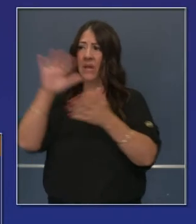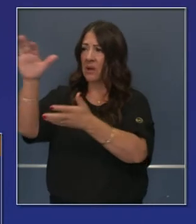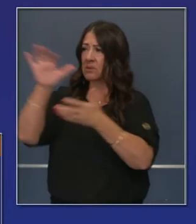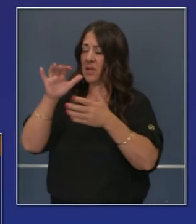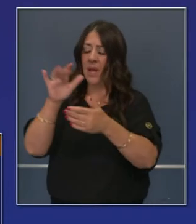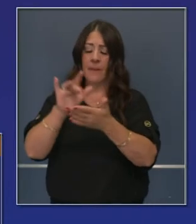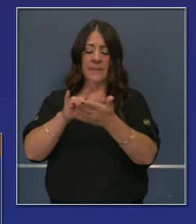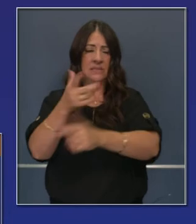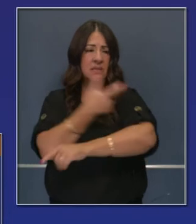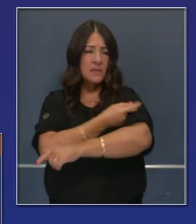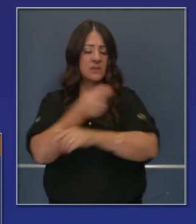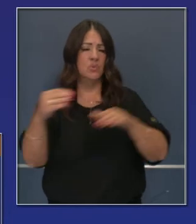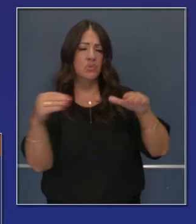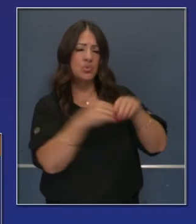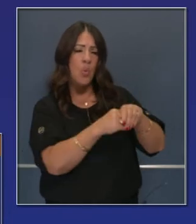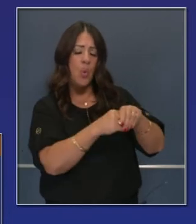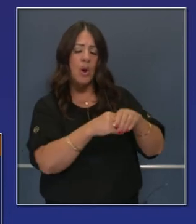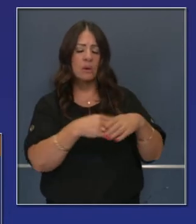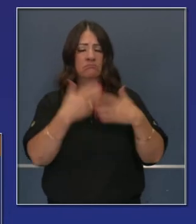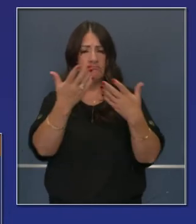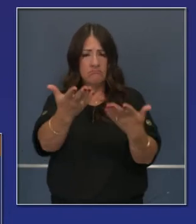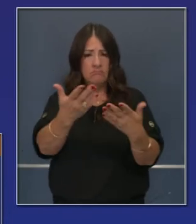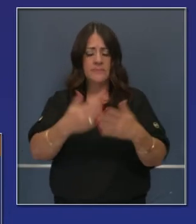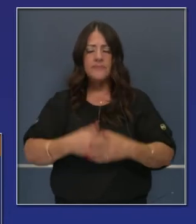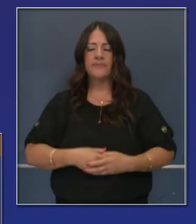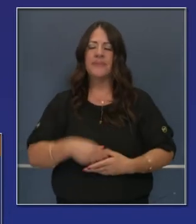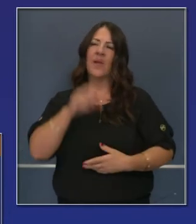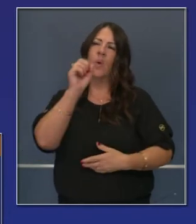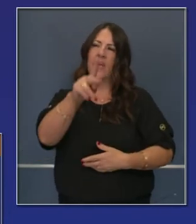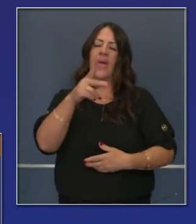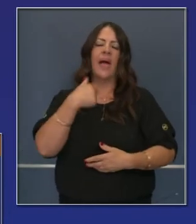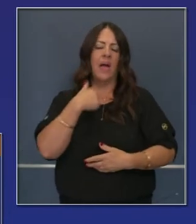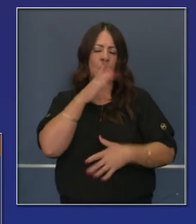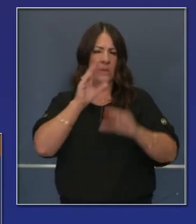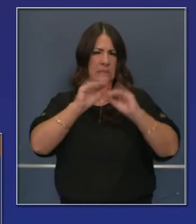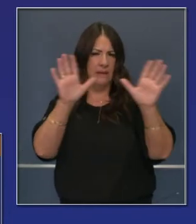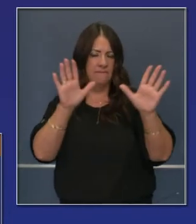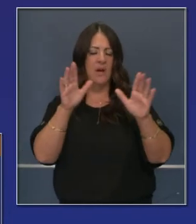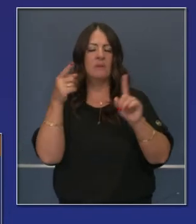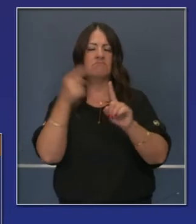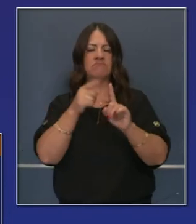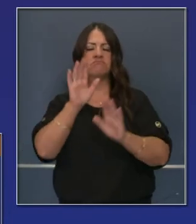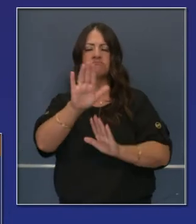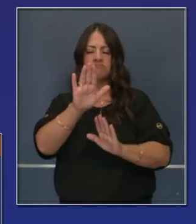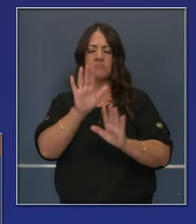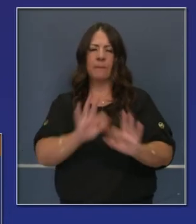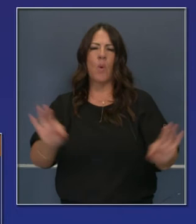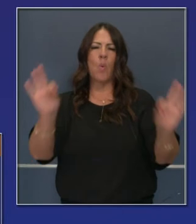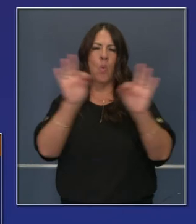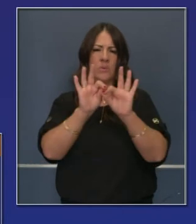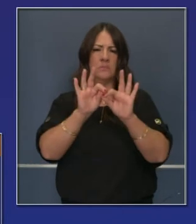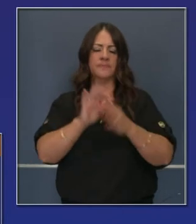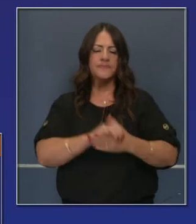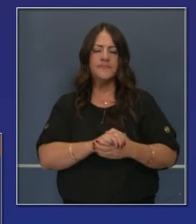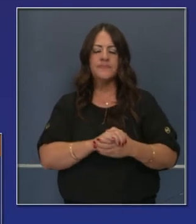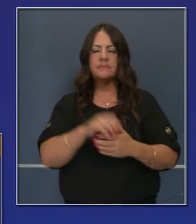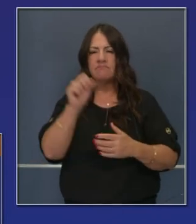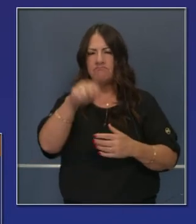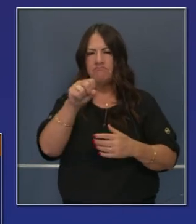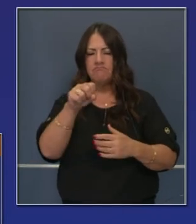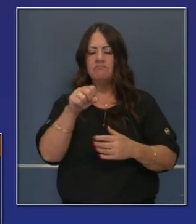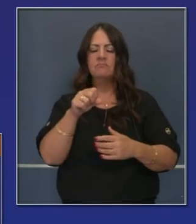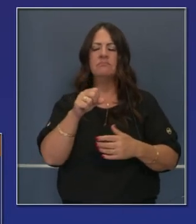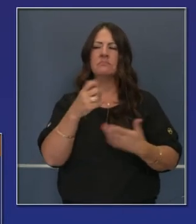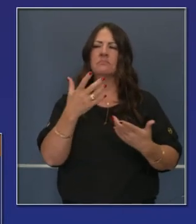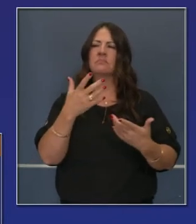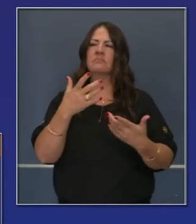ver la transparencia, yo sí quiero apreciar esa pregunta, la importancia de este asunto del almacenamiento. Es un punto importante y con frecuencia